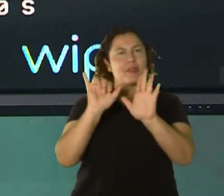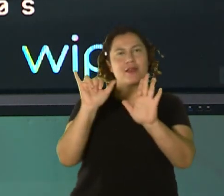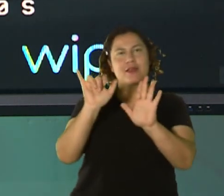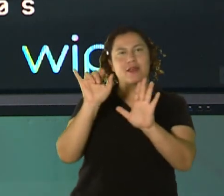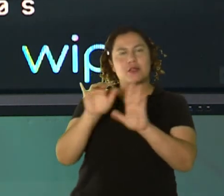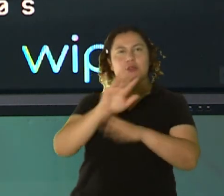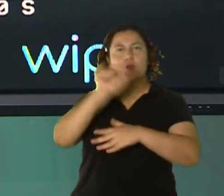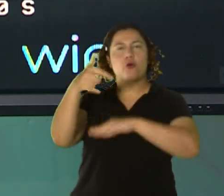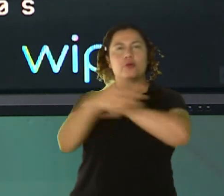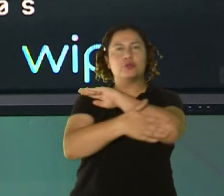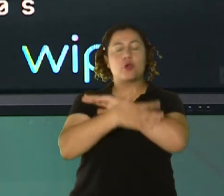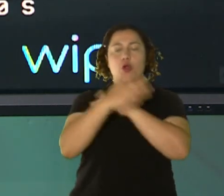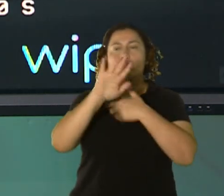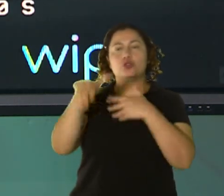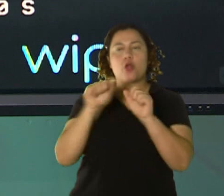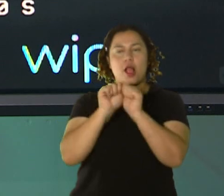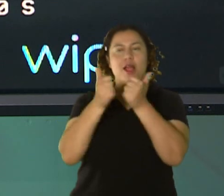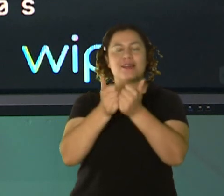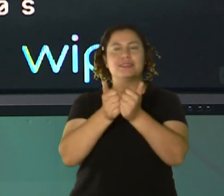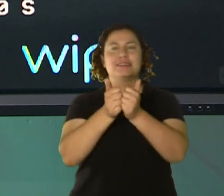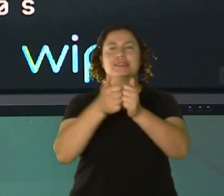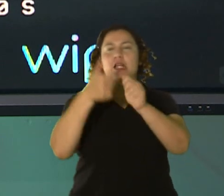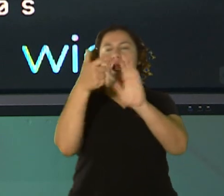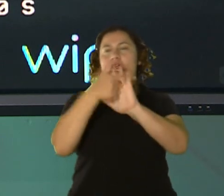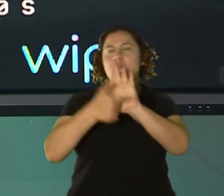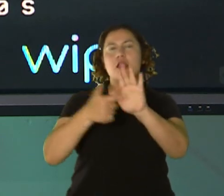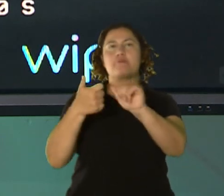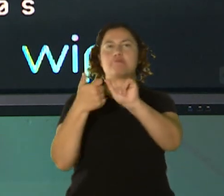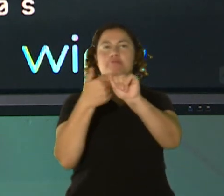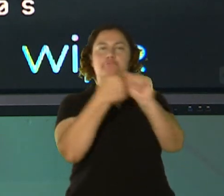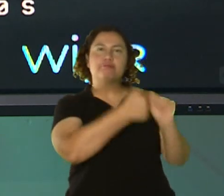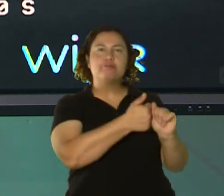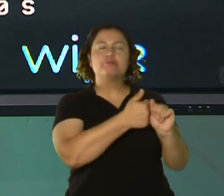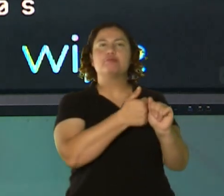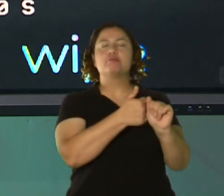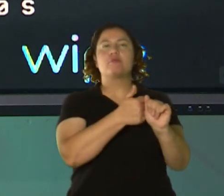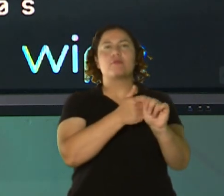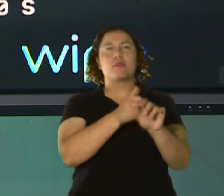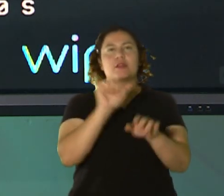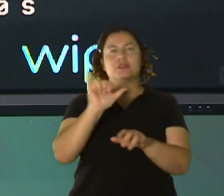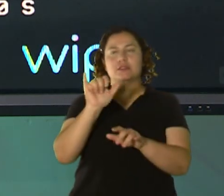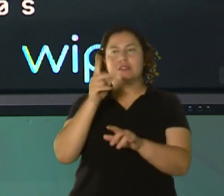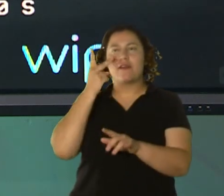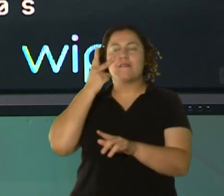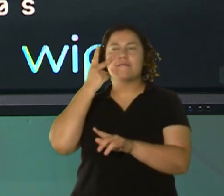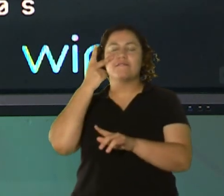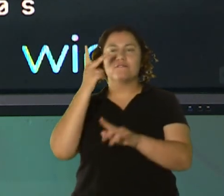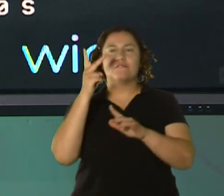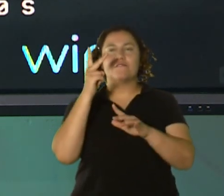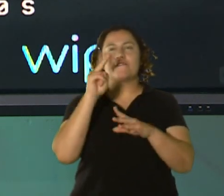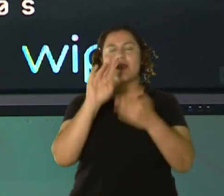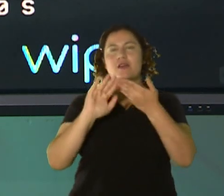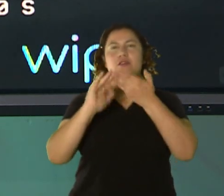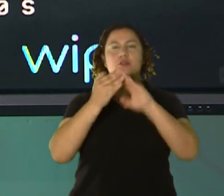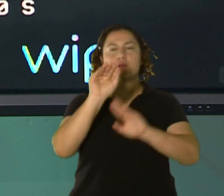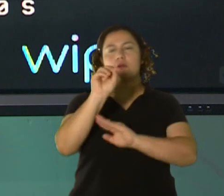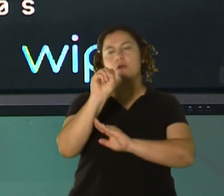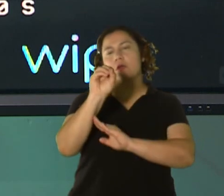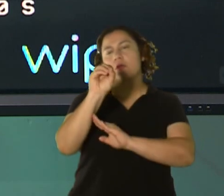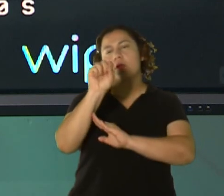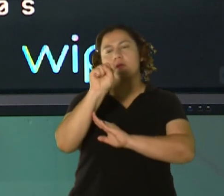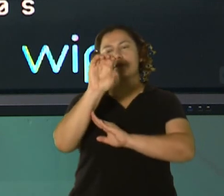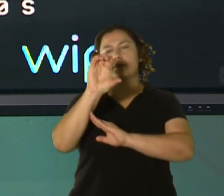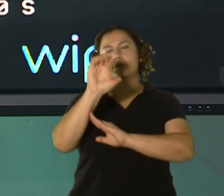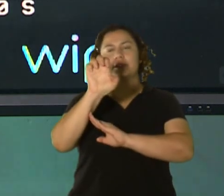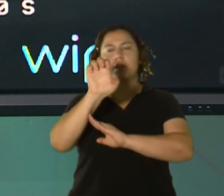todas las agencias de ley y orden a nivel estatal, federal, y hasta los que nos ven allá en el county de Oceola, en la Florida, saludos a todos por allá.